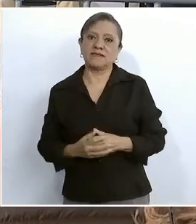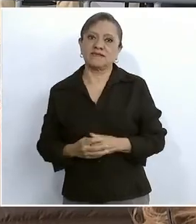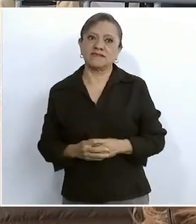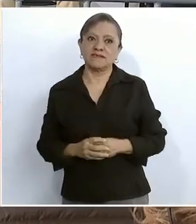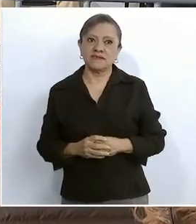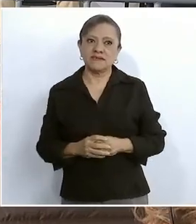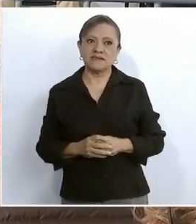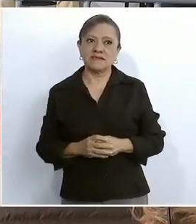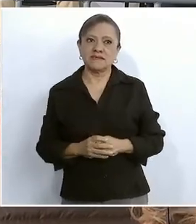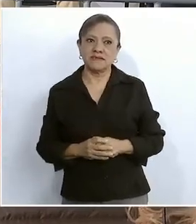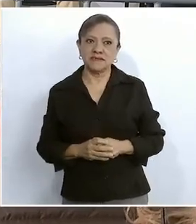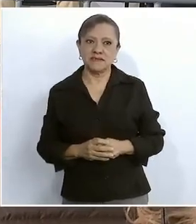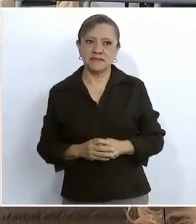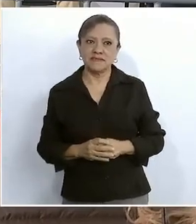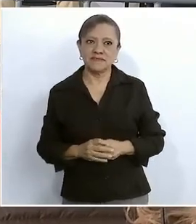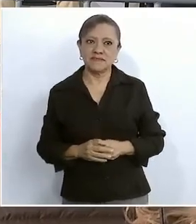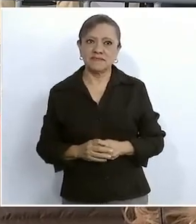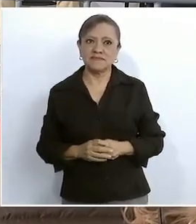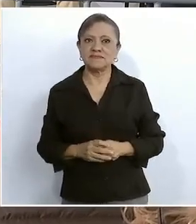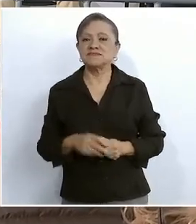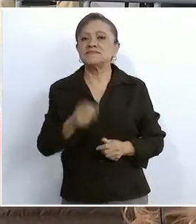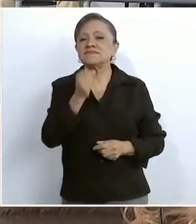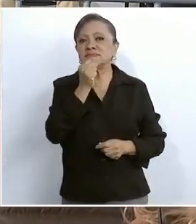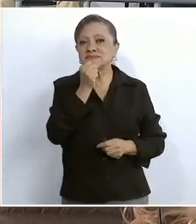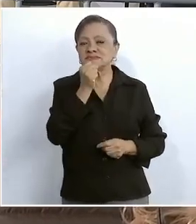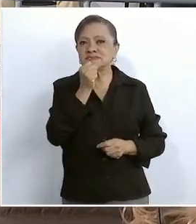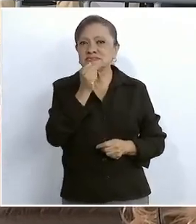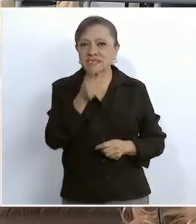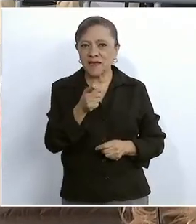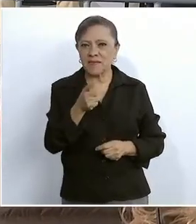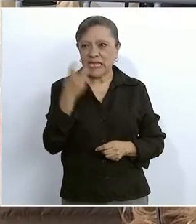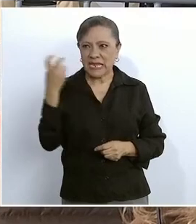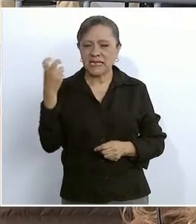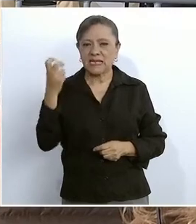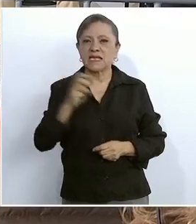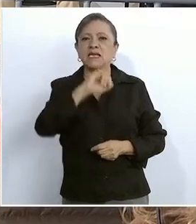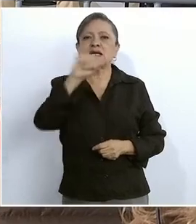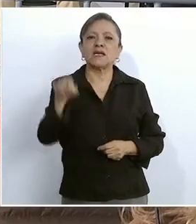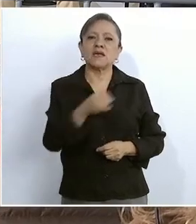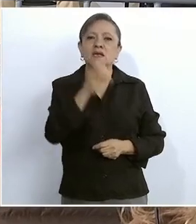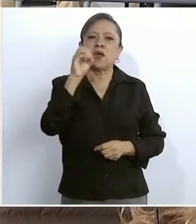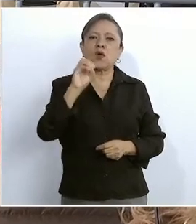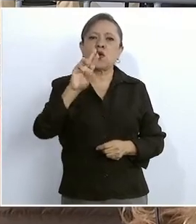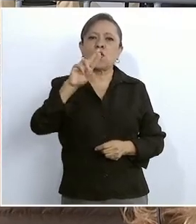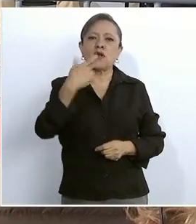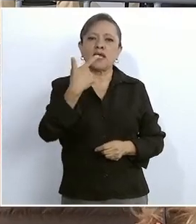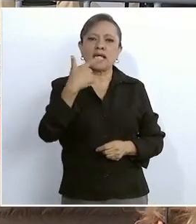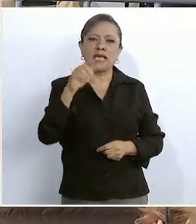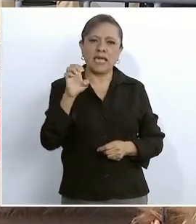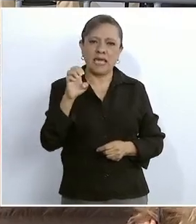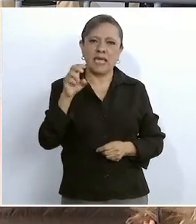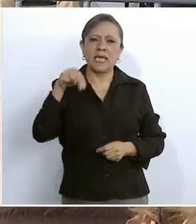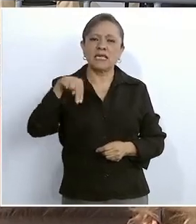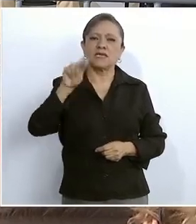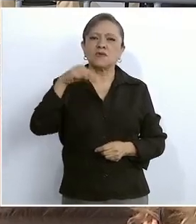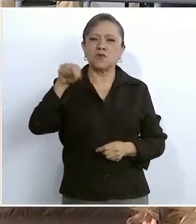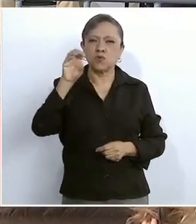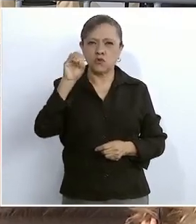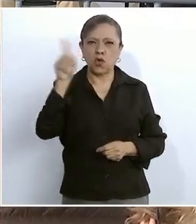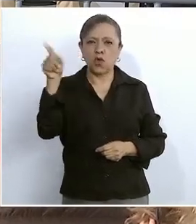y que Jorge esté pendiente, esté muy pendiente